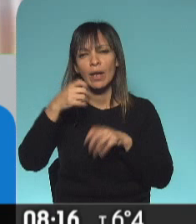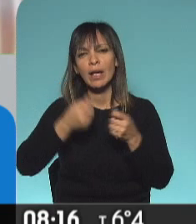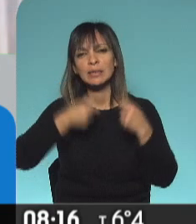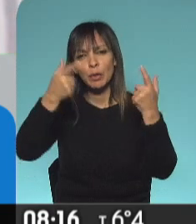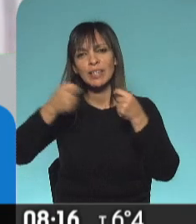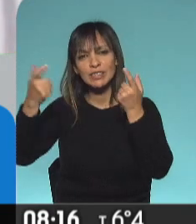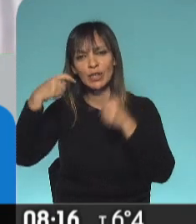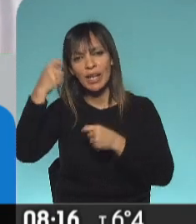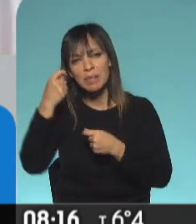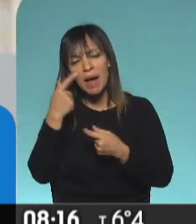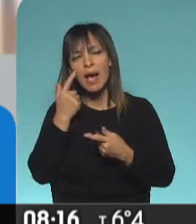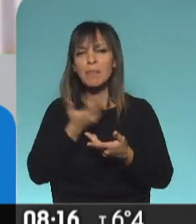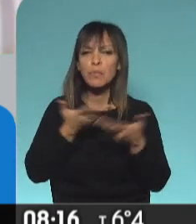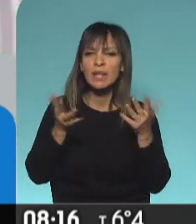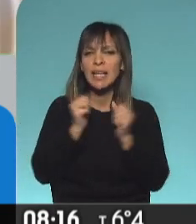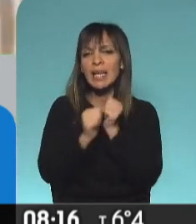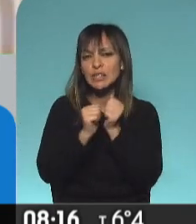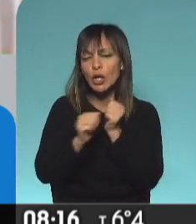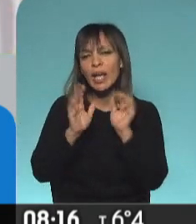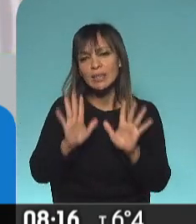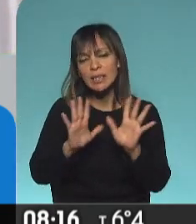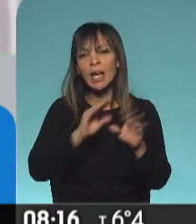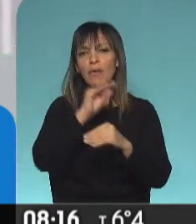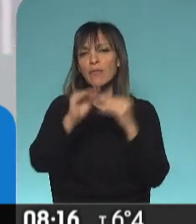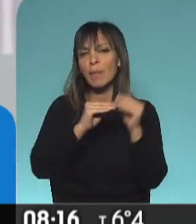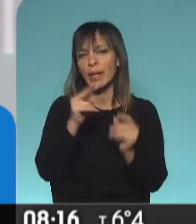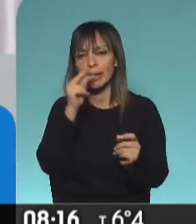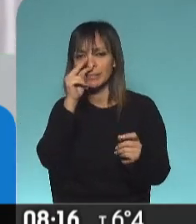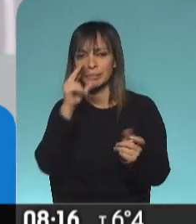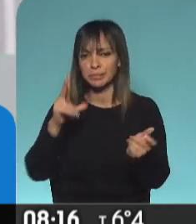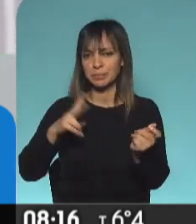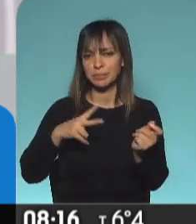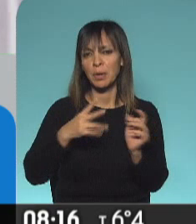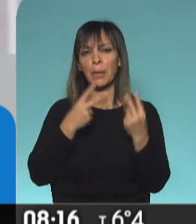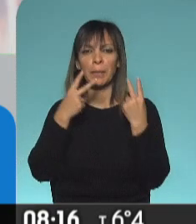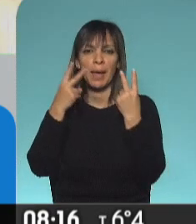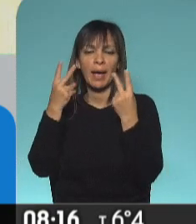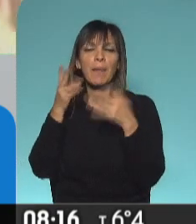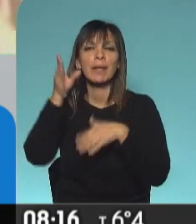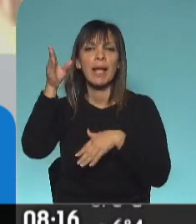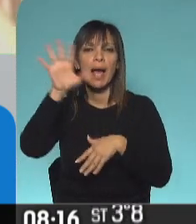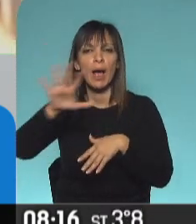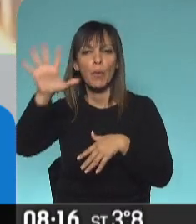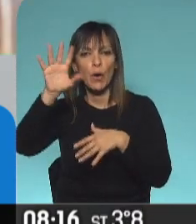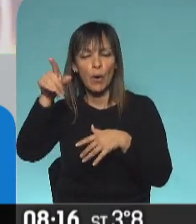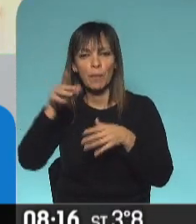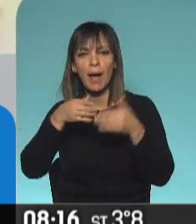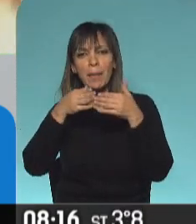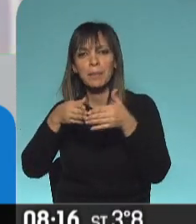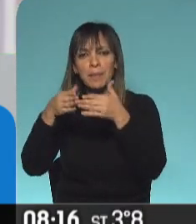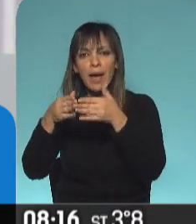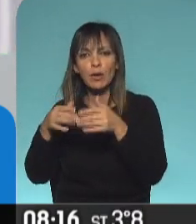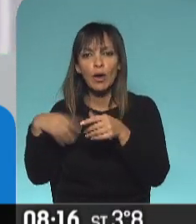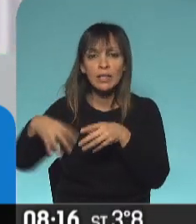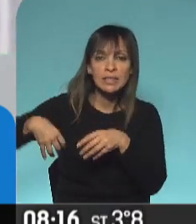Y en ese contexto, las familias adineradas viajaban a Europa en barco, llevando su propia vaca, así